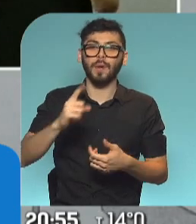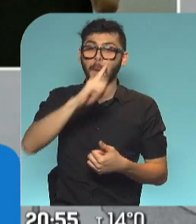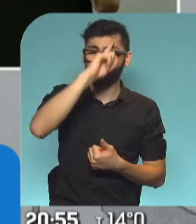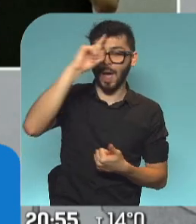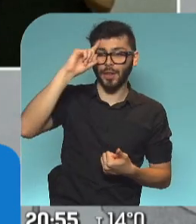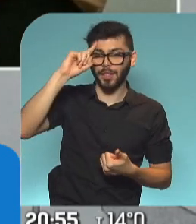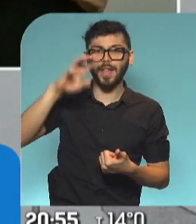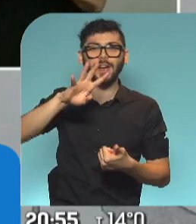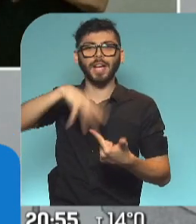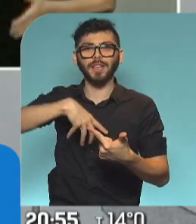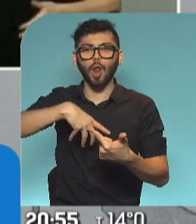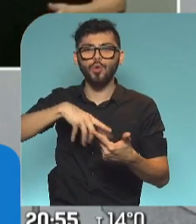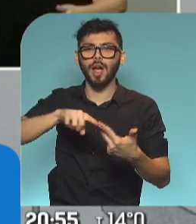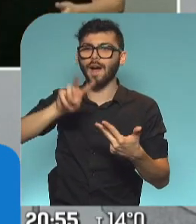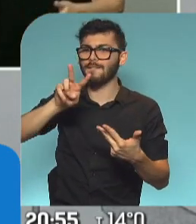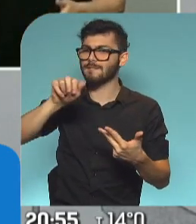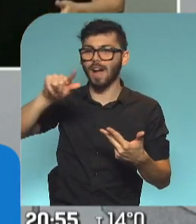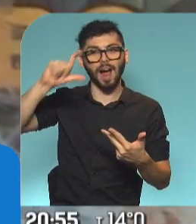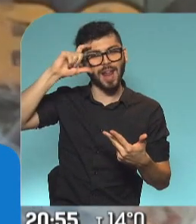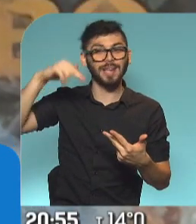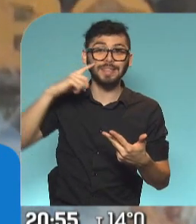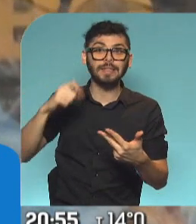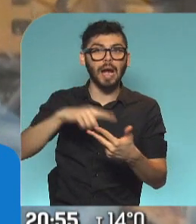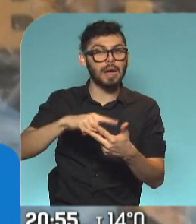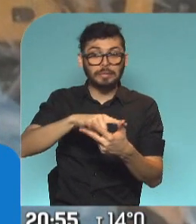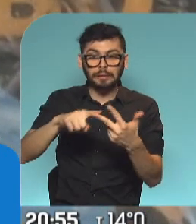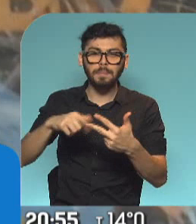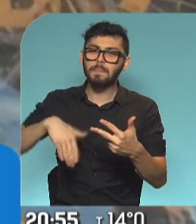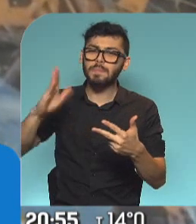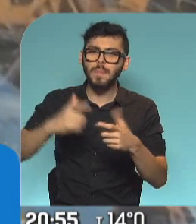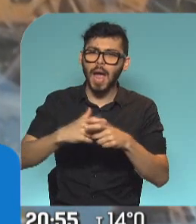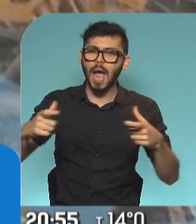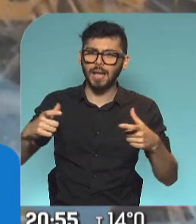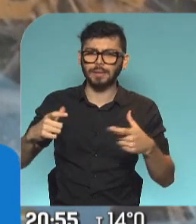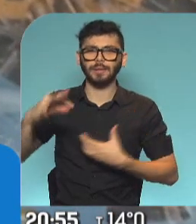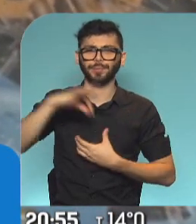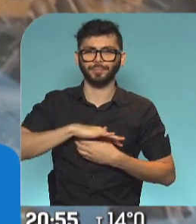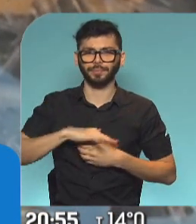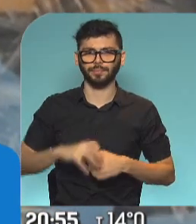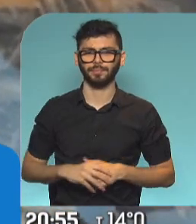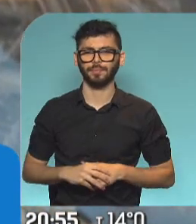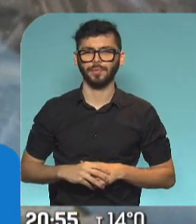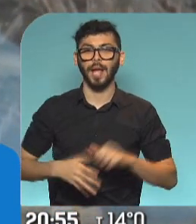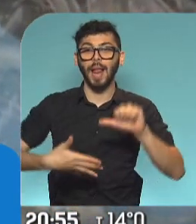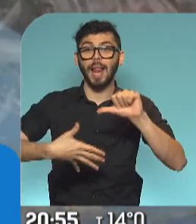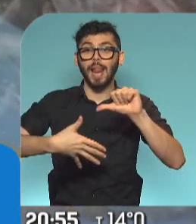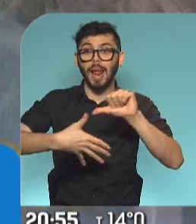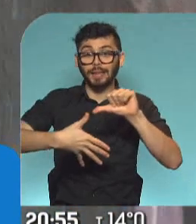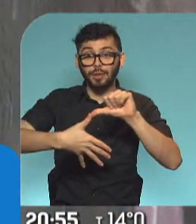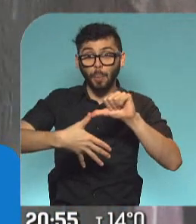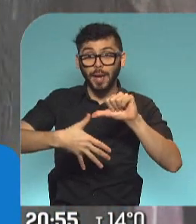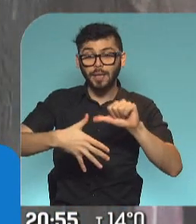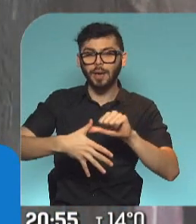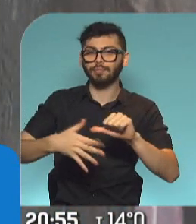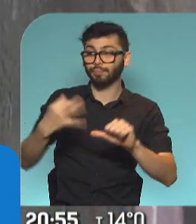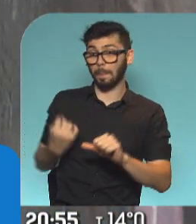regiones con más infecciones en los últimos días. Latinoamérica cumple seis meses desde el primer caso de COVID